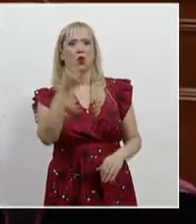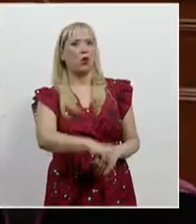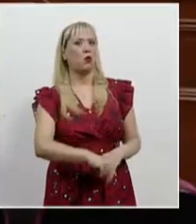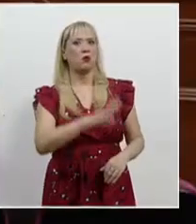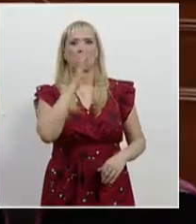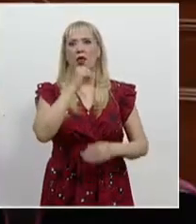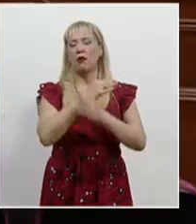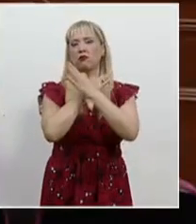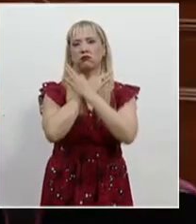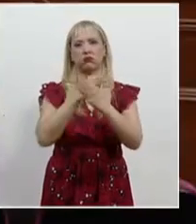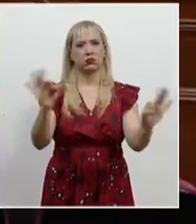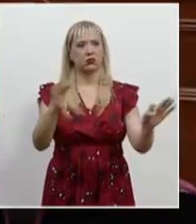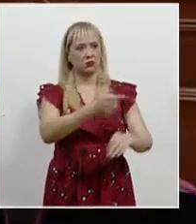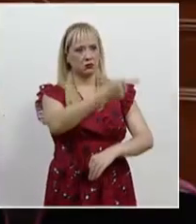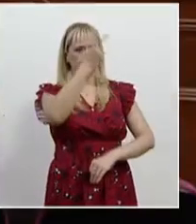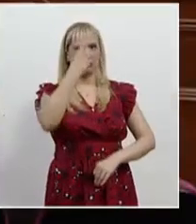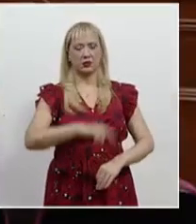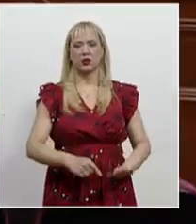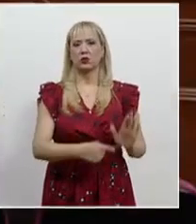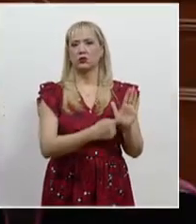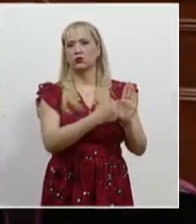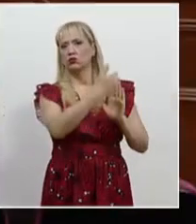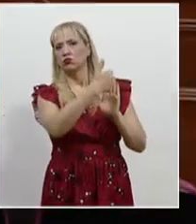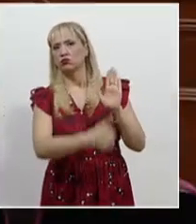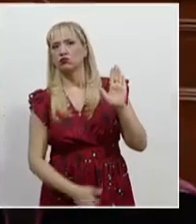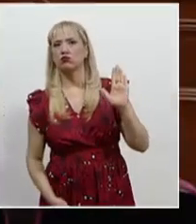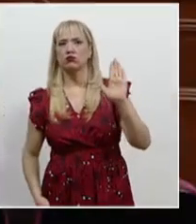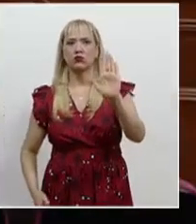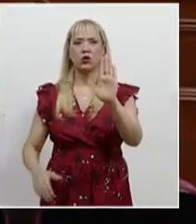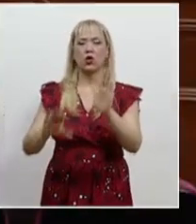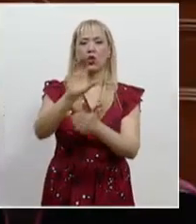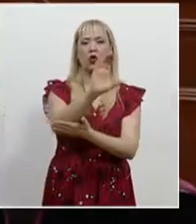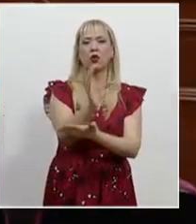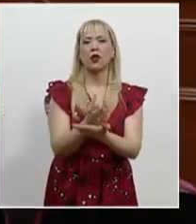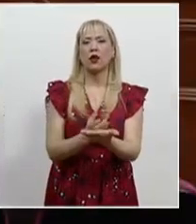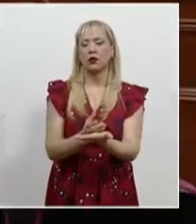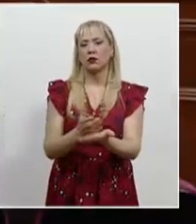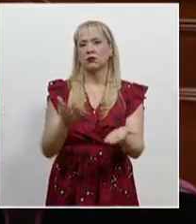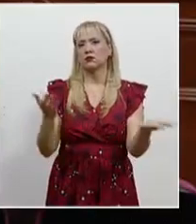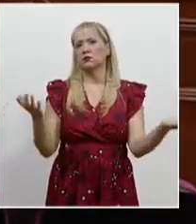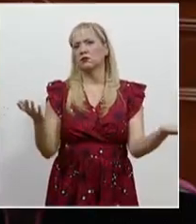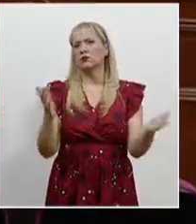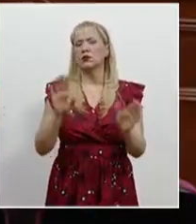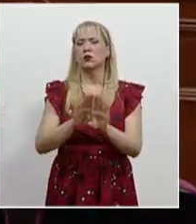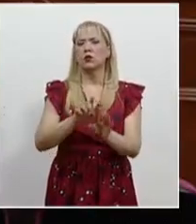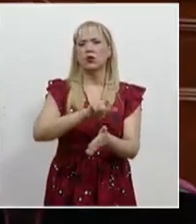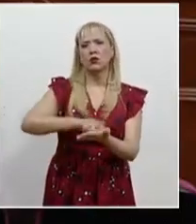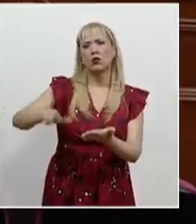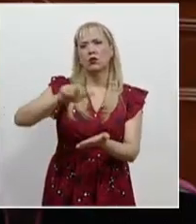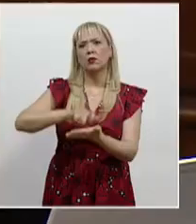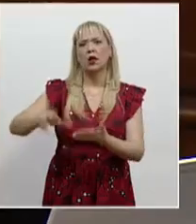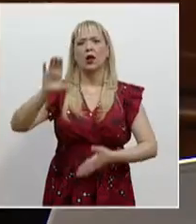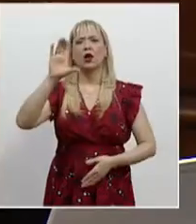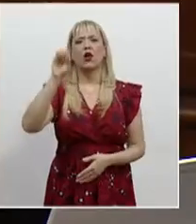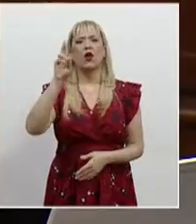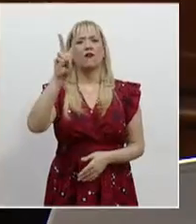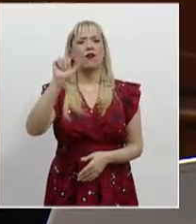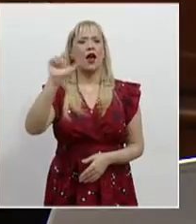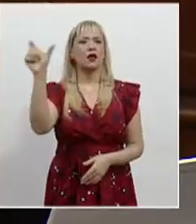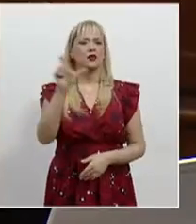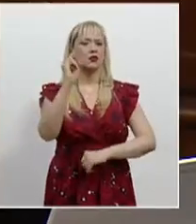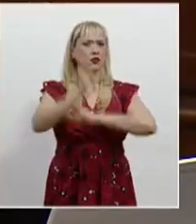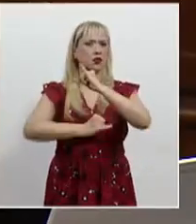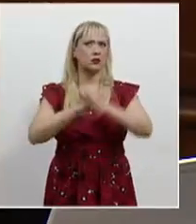INAE que le ordenó entregar la versión pública sobre el contrato con el Mecanismo Internacional de Adquisición de Vacunas COVAX, pues